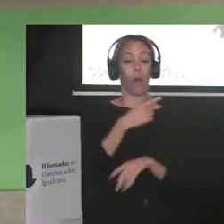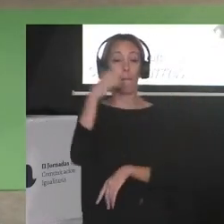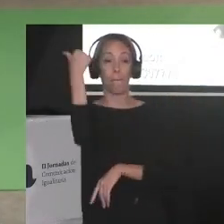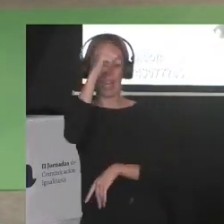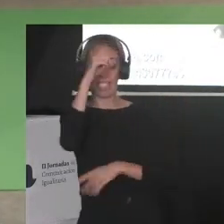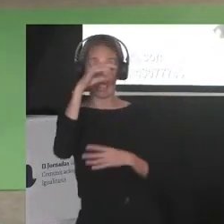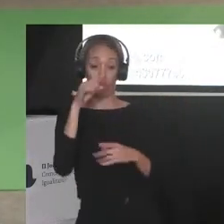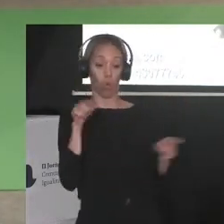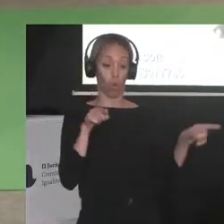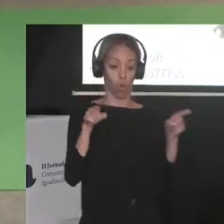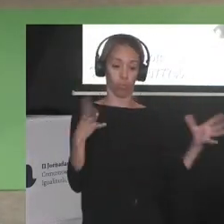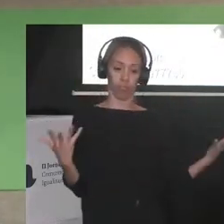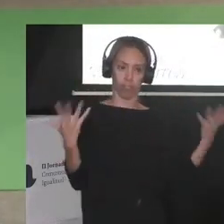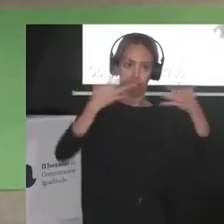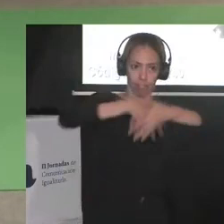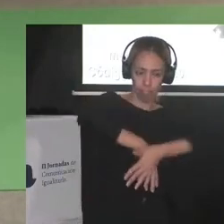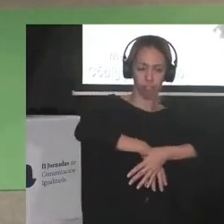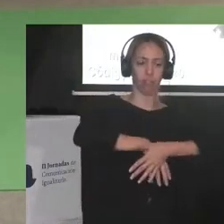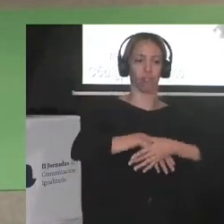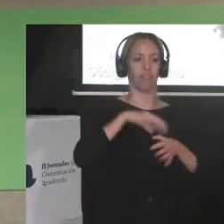en los medios de comunicación.